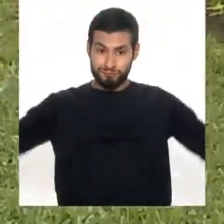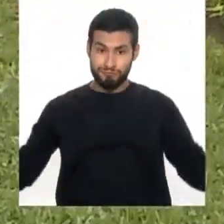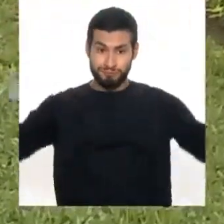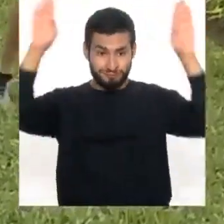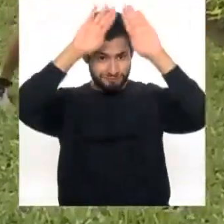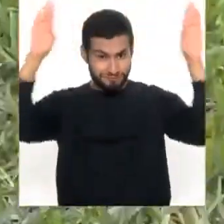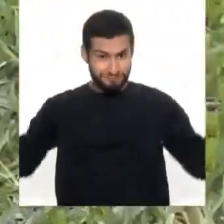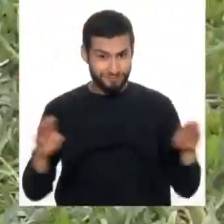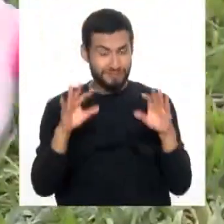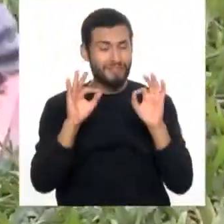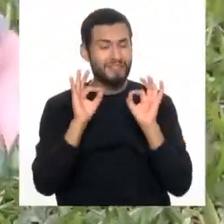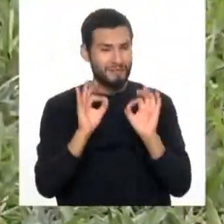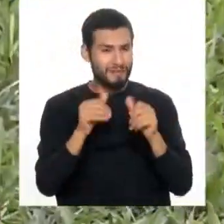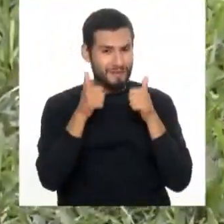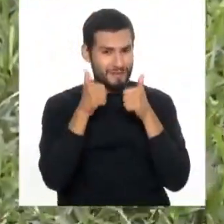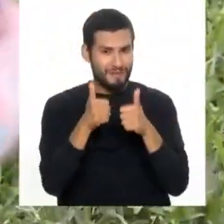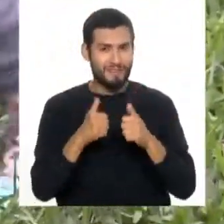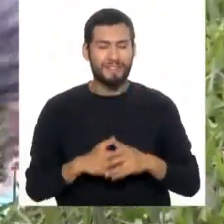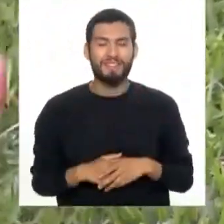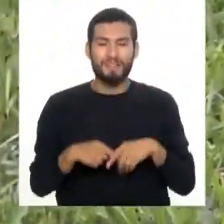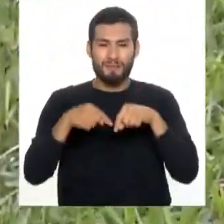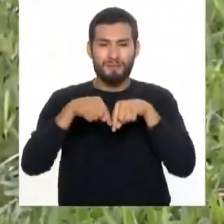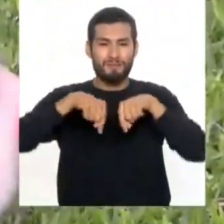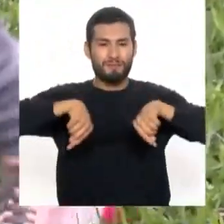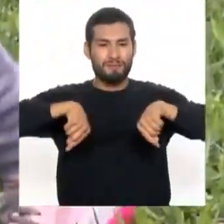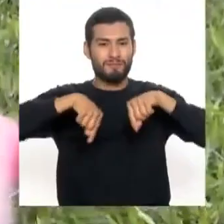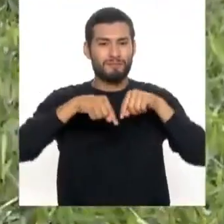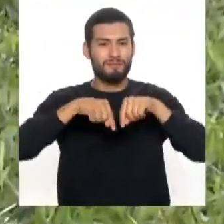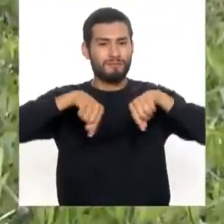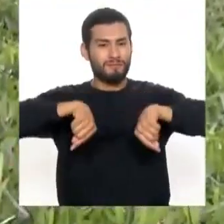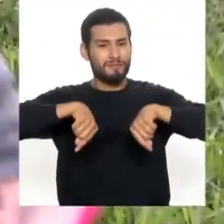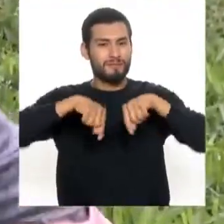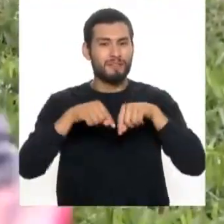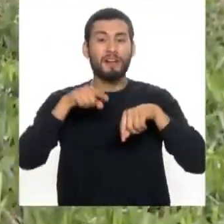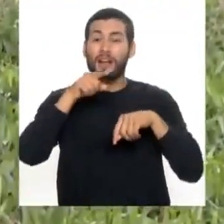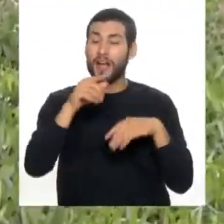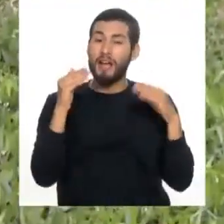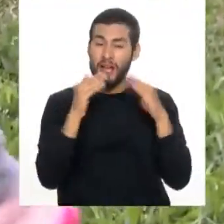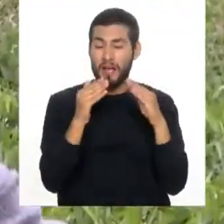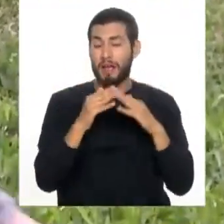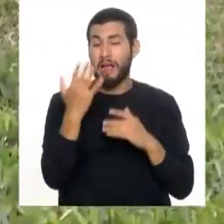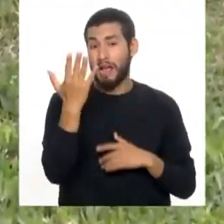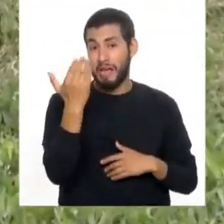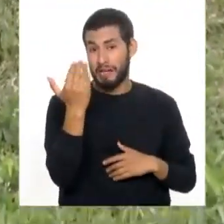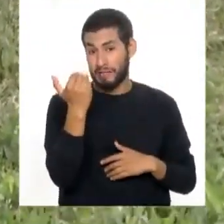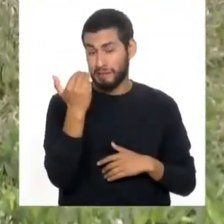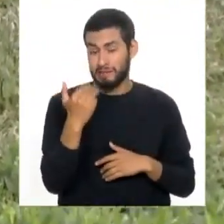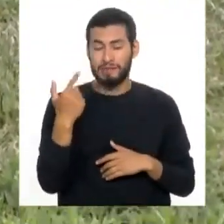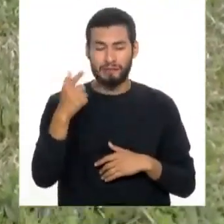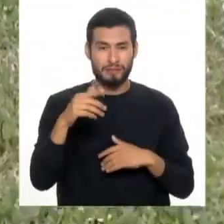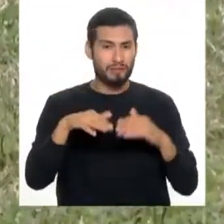Ahí está. Eso es. Nosotros hacemos cinco. Ustedes en su casa pueden hacer quince repeticiones.